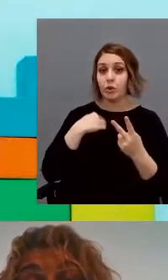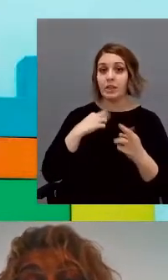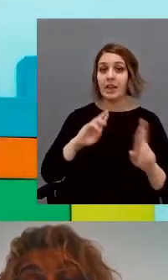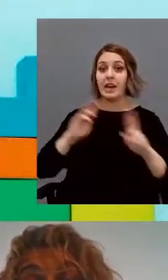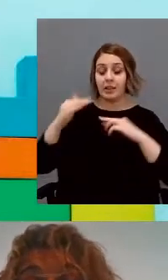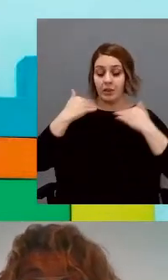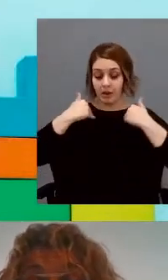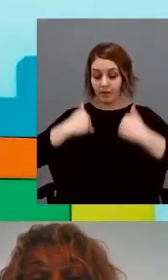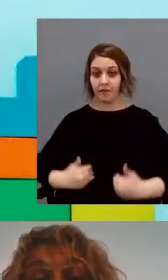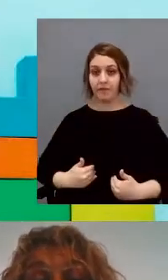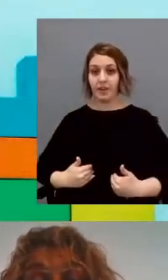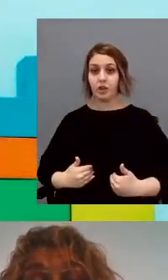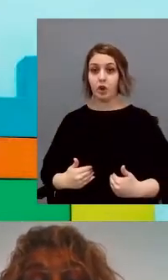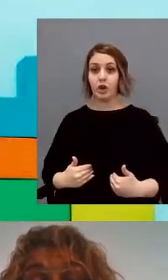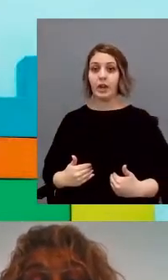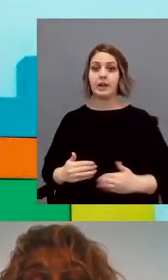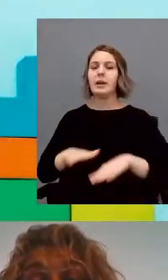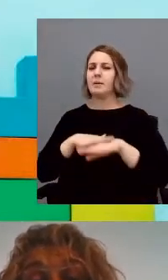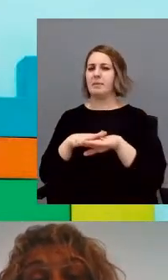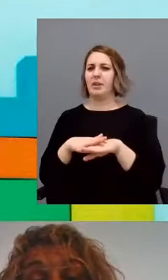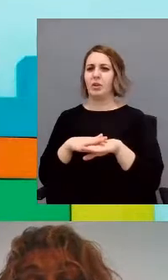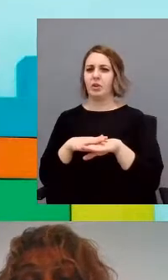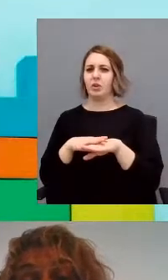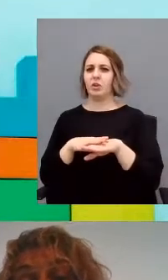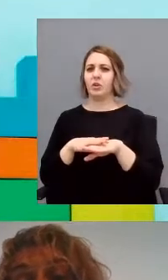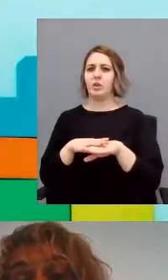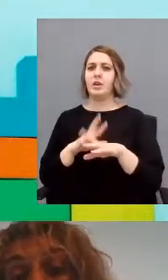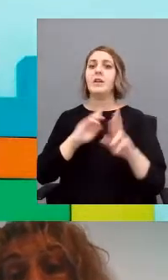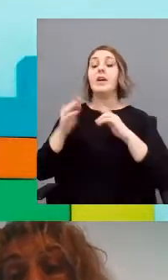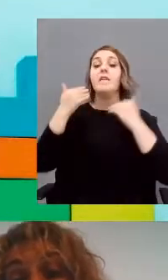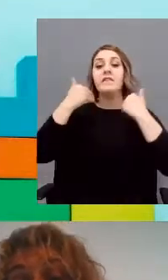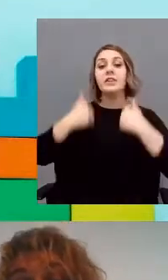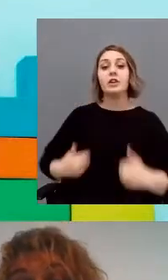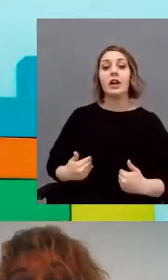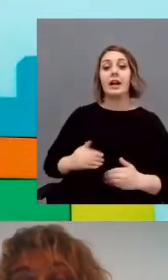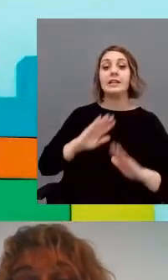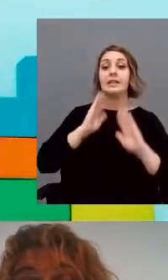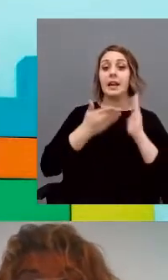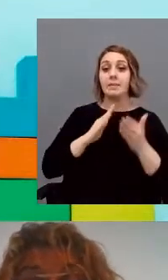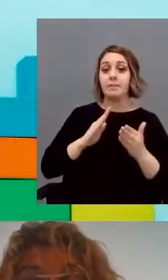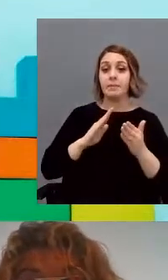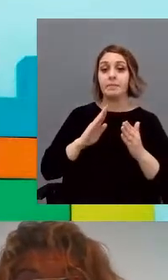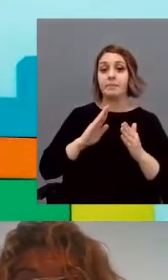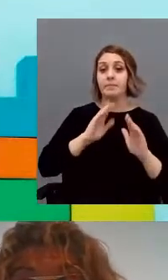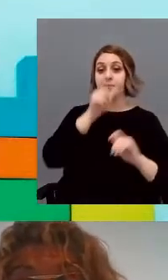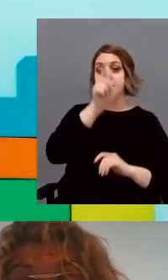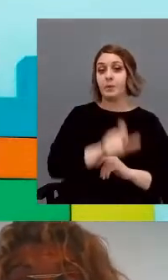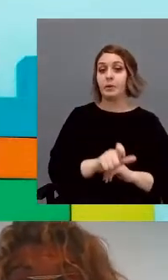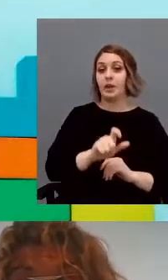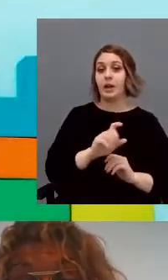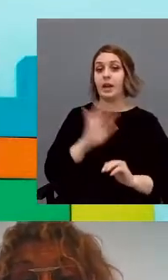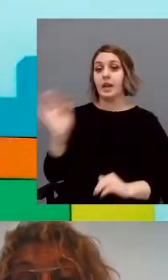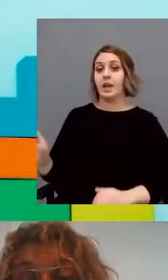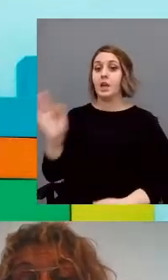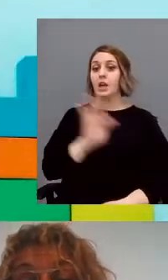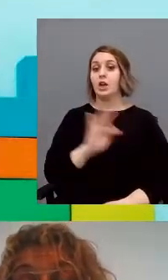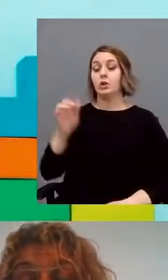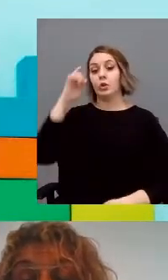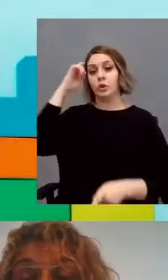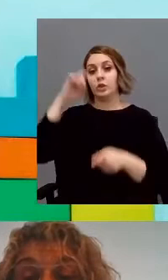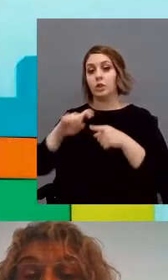fisiológicas en el terapeuta y en la enterancia de turno durante las sesiones de